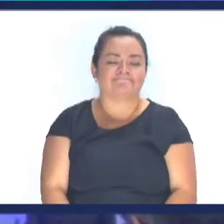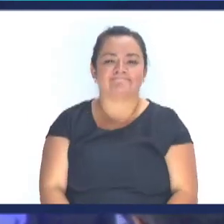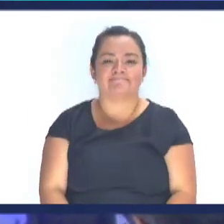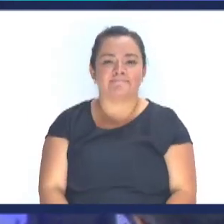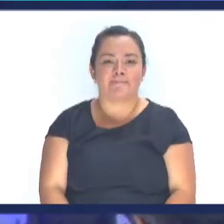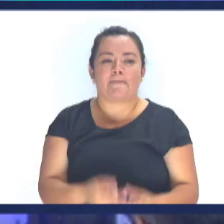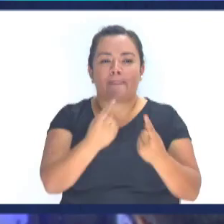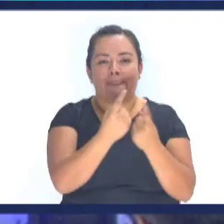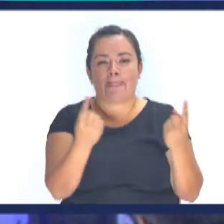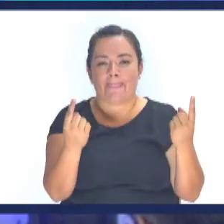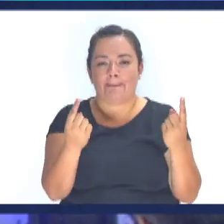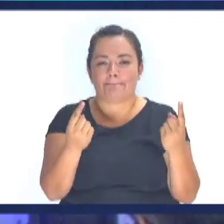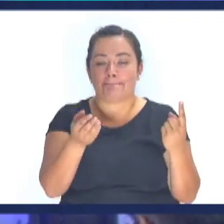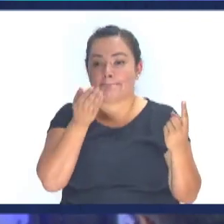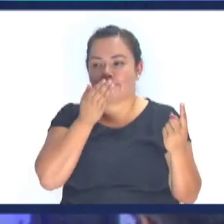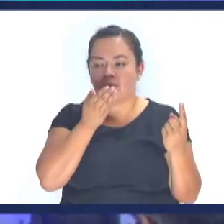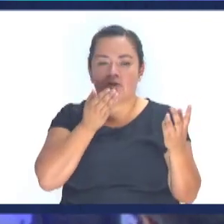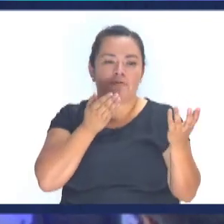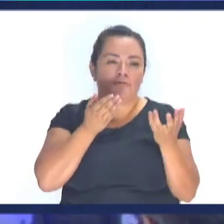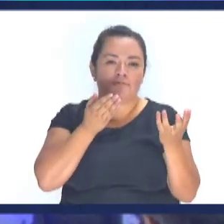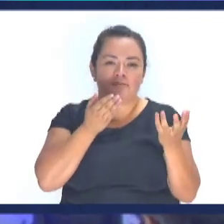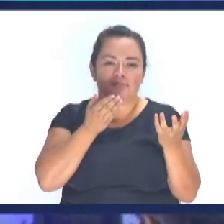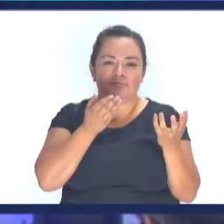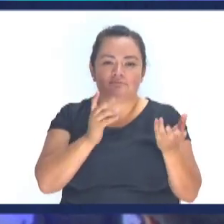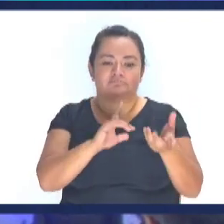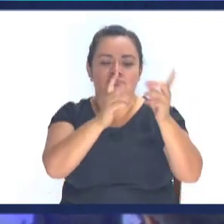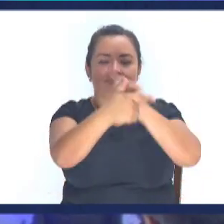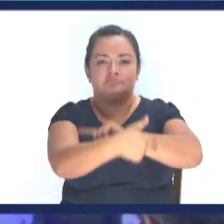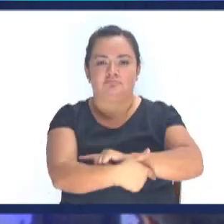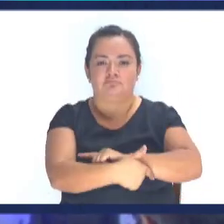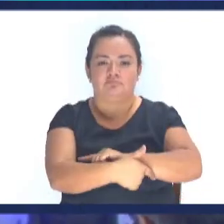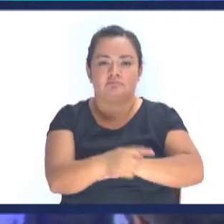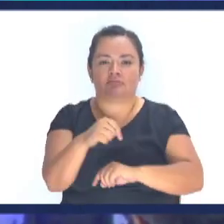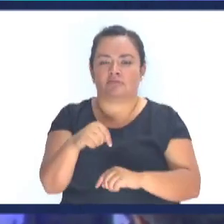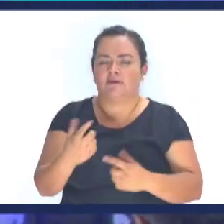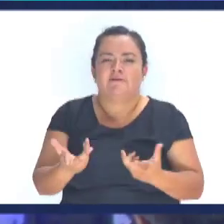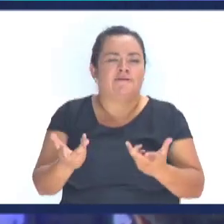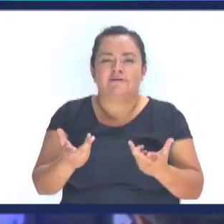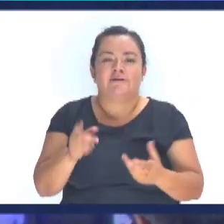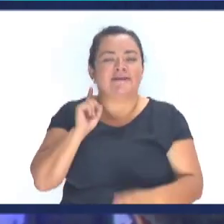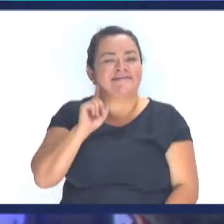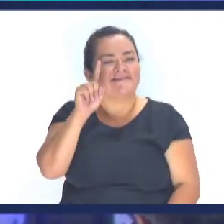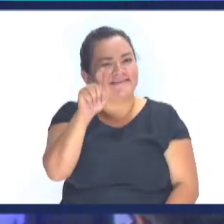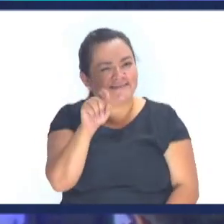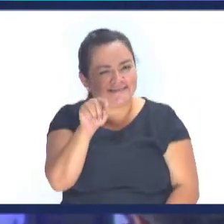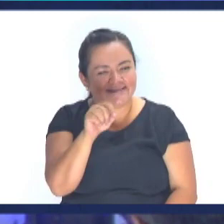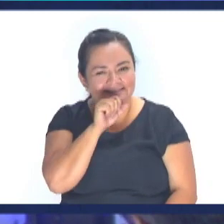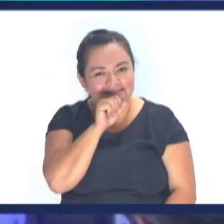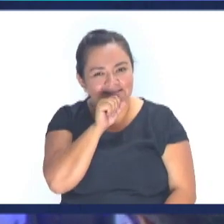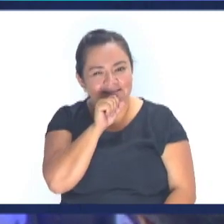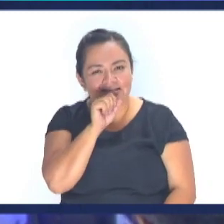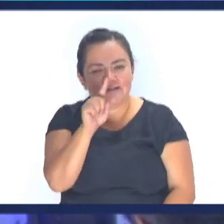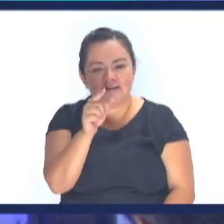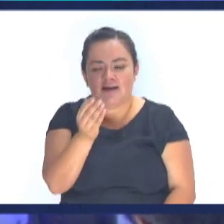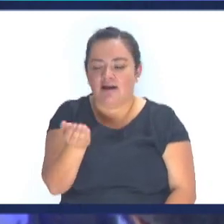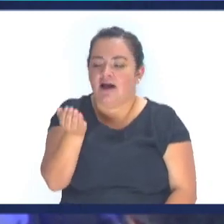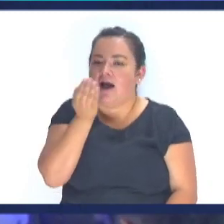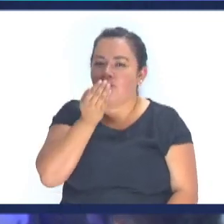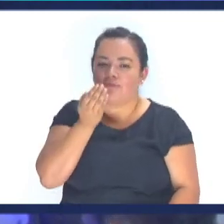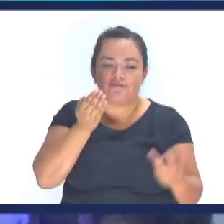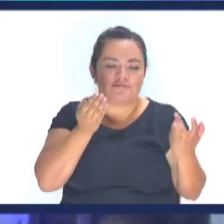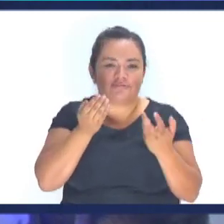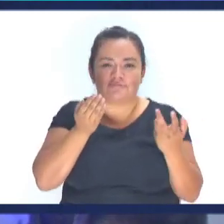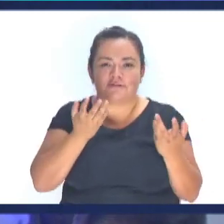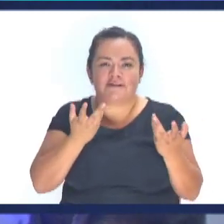Gente que convierte El agua en vino Porque están orando Gente que le pone Oro en las manos Al otro Te hago una pregunta ¿Te hace el agua en vino?